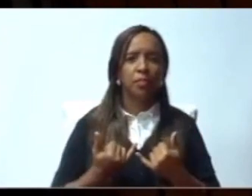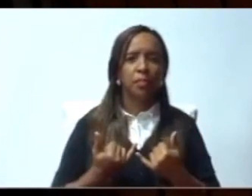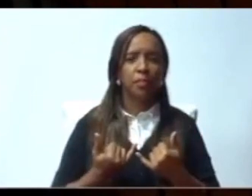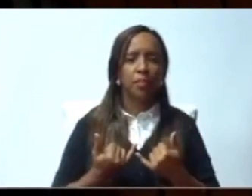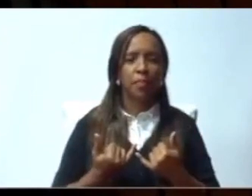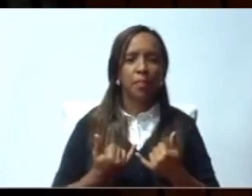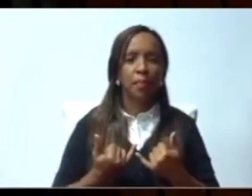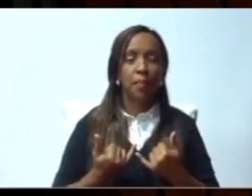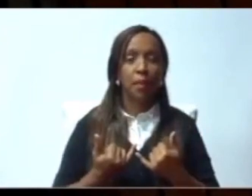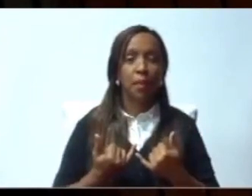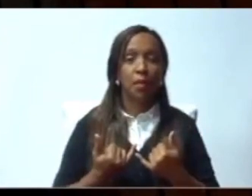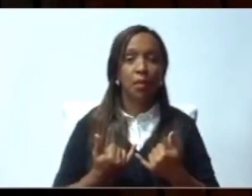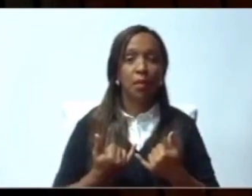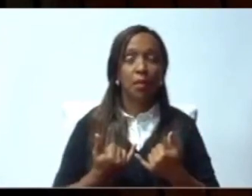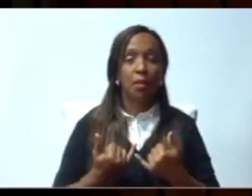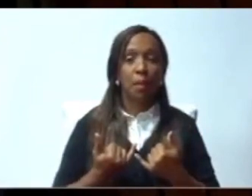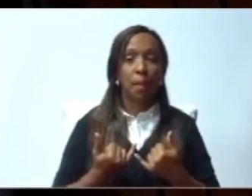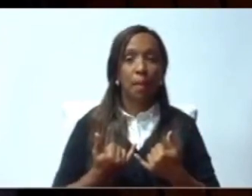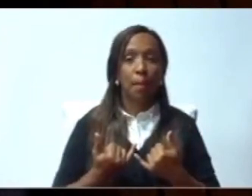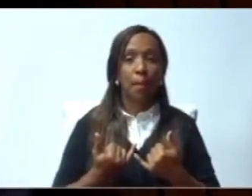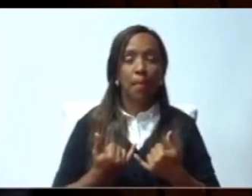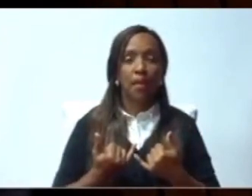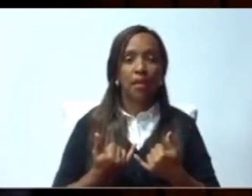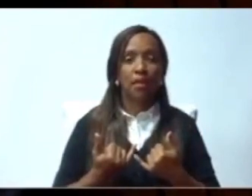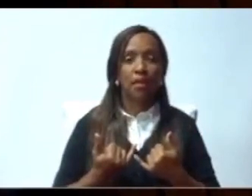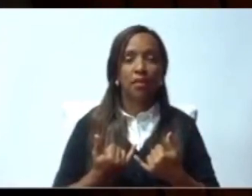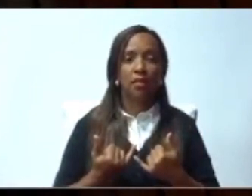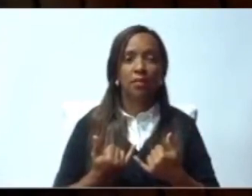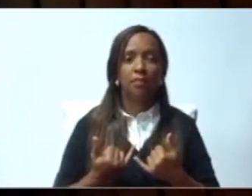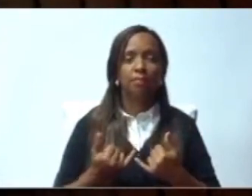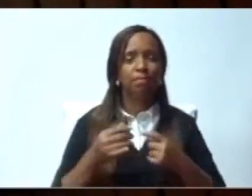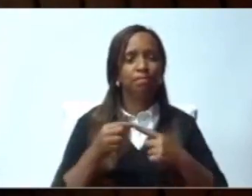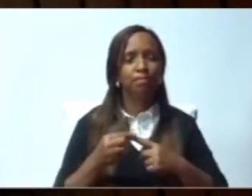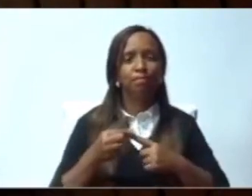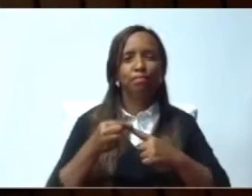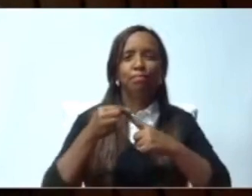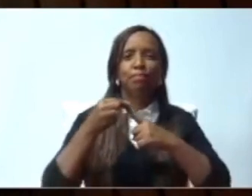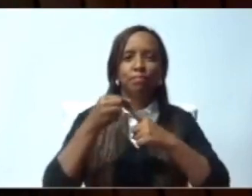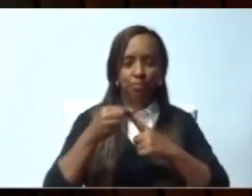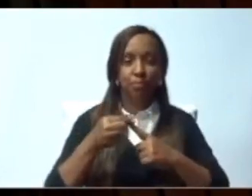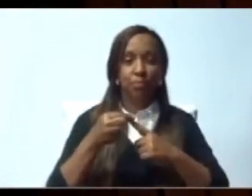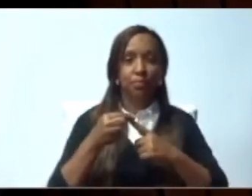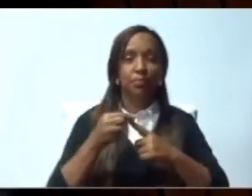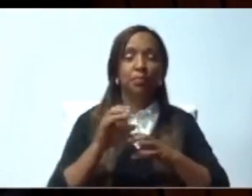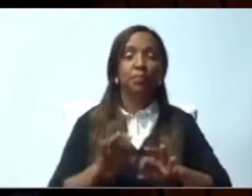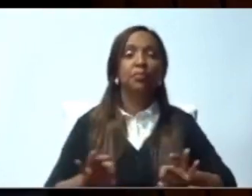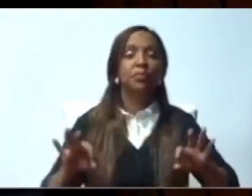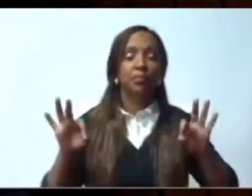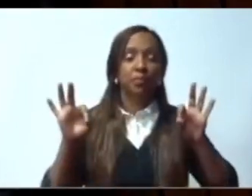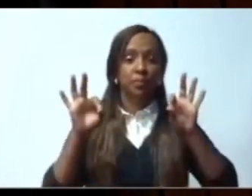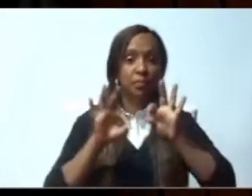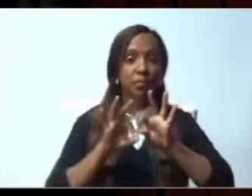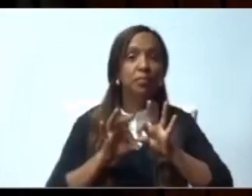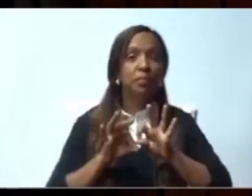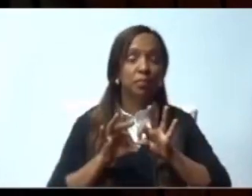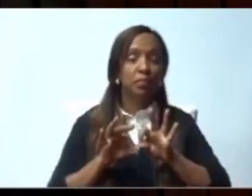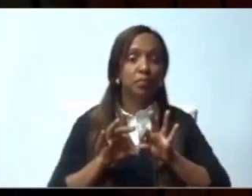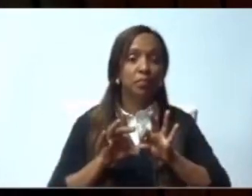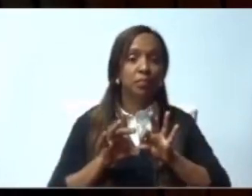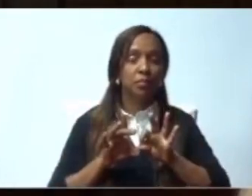extraordinariamente mucho. Pero quiero previamente valorizar,